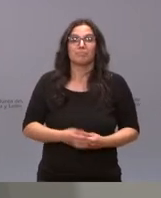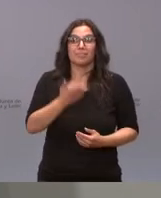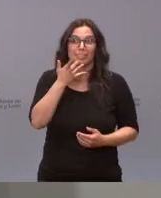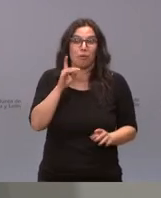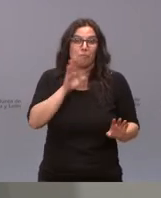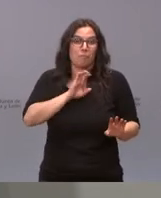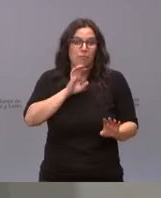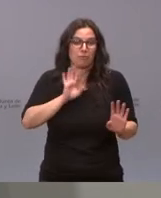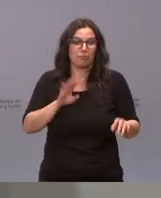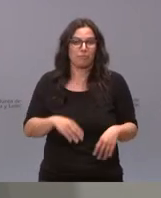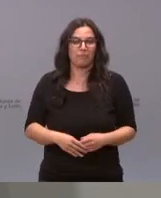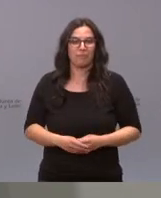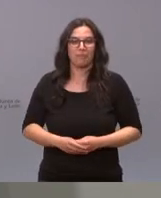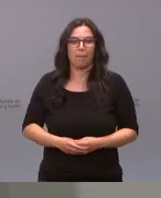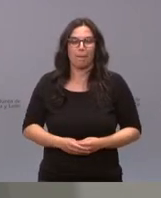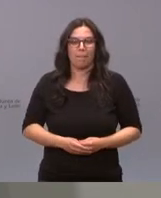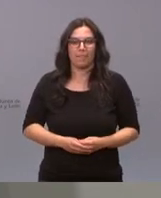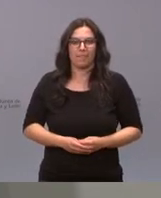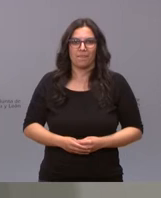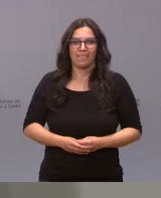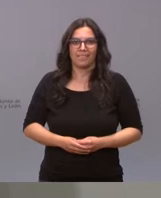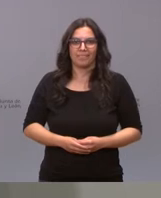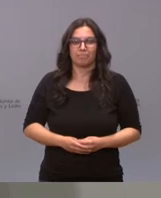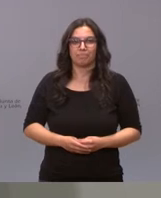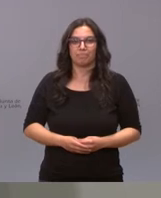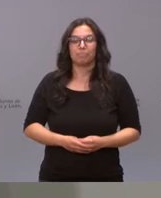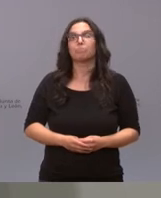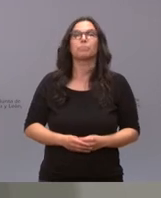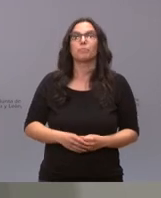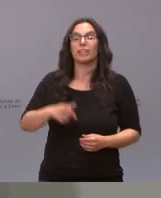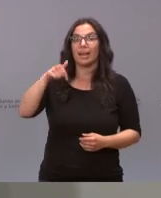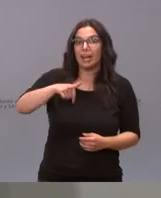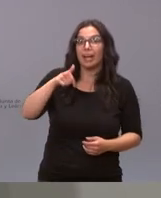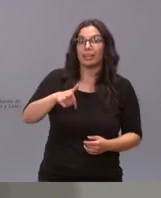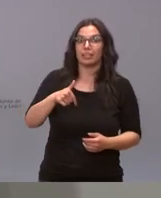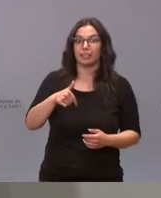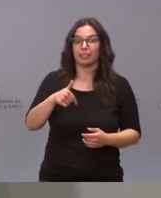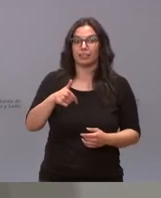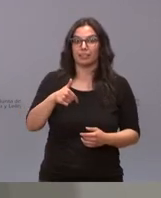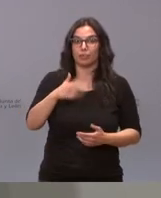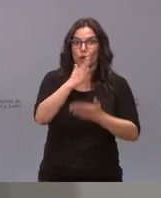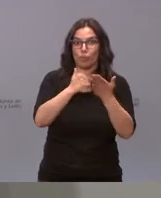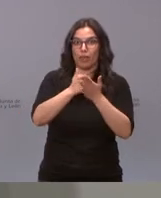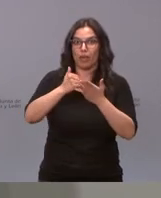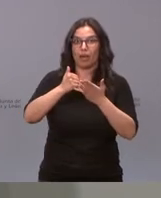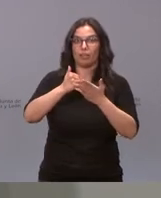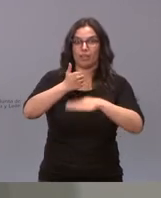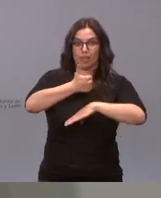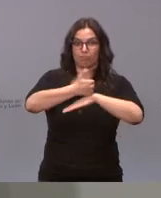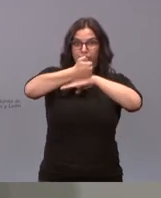curioso y sobre si hemos recurrido al TSJ es que en esta comunidad se puso insisto un toque de queda sin